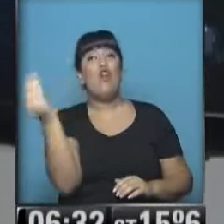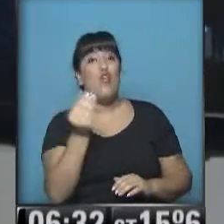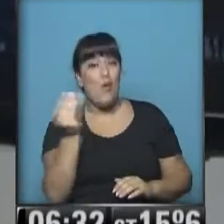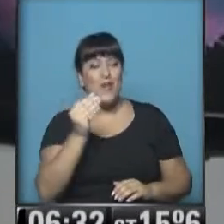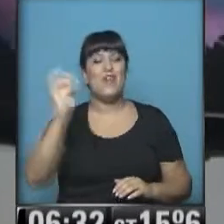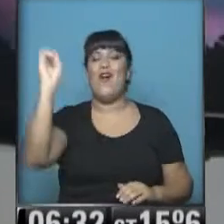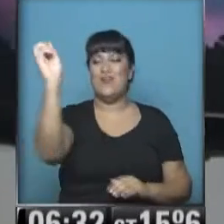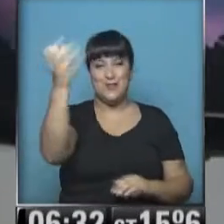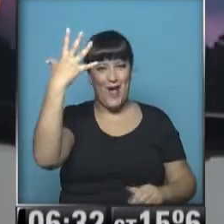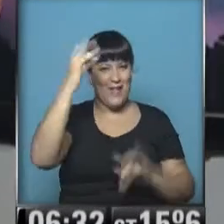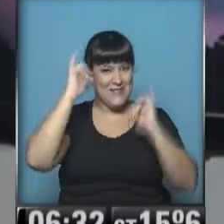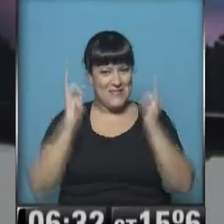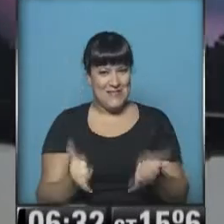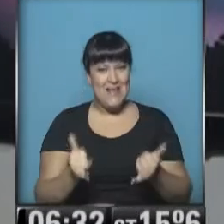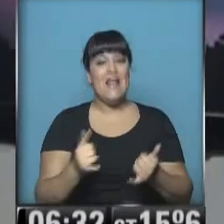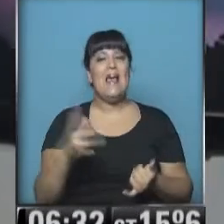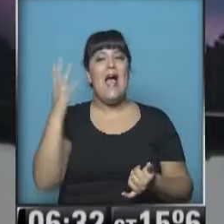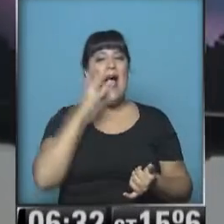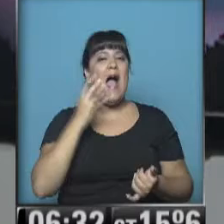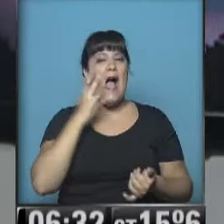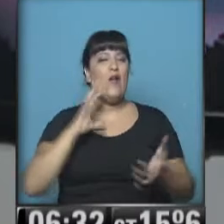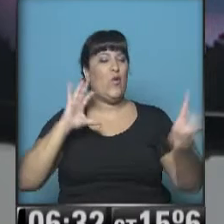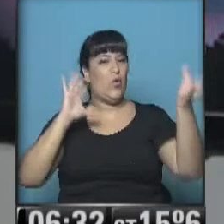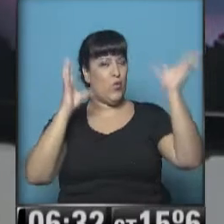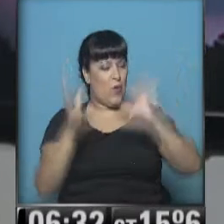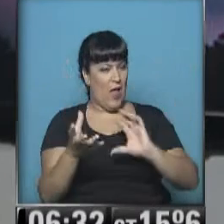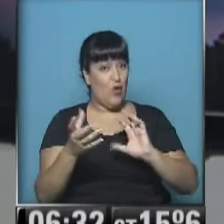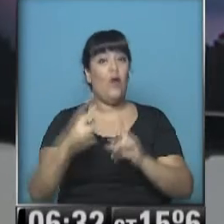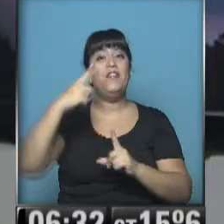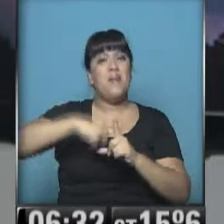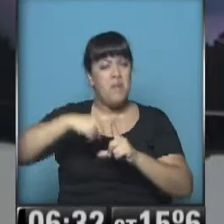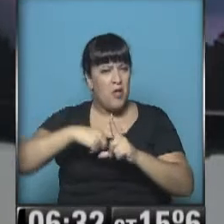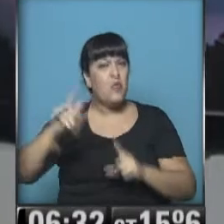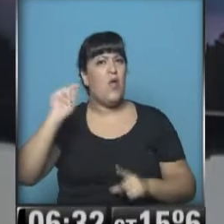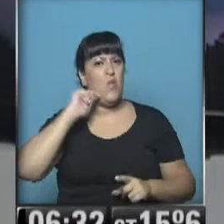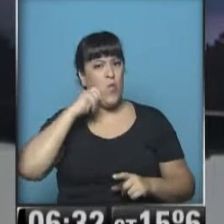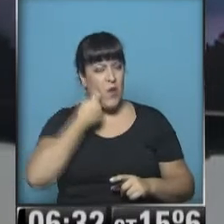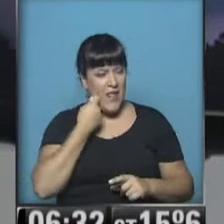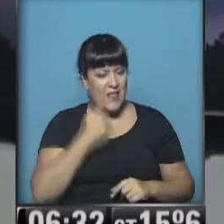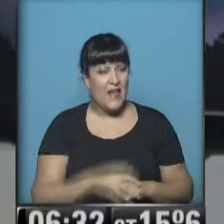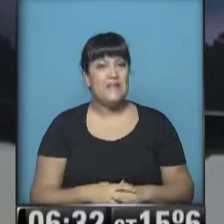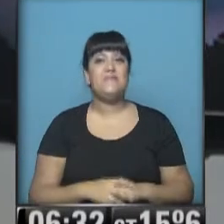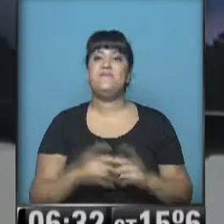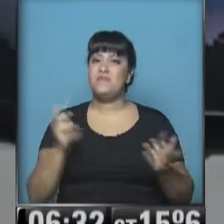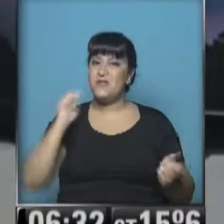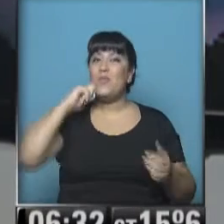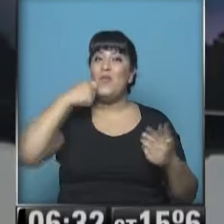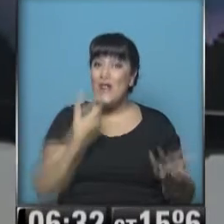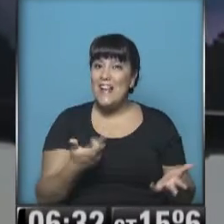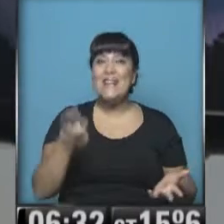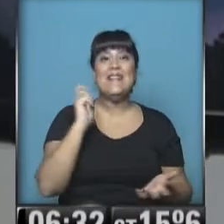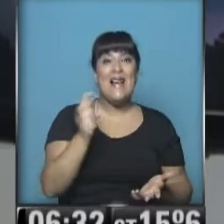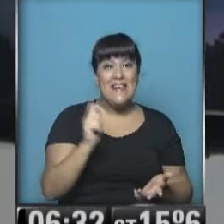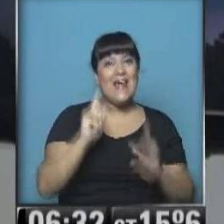solazo. Cielo algo parcialmente nublado, temperaturas agradables. Agradable, agradable,